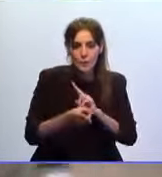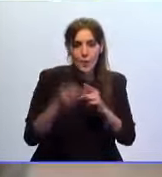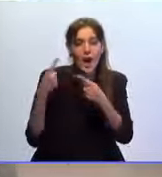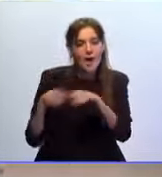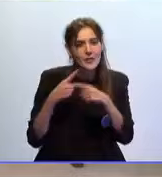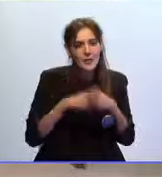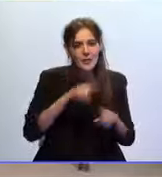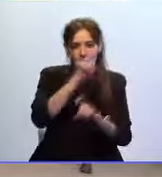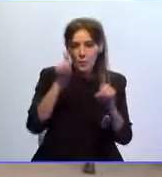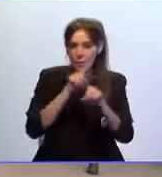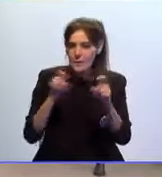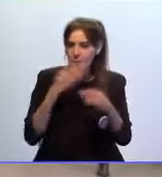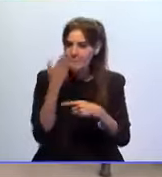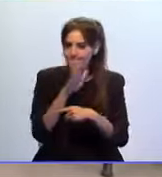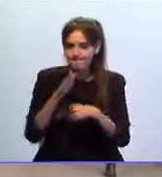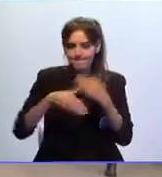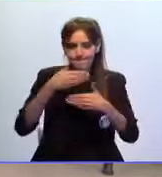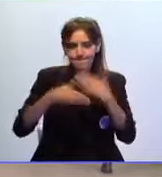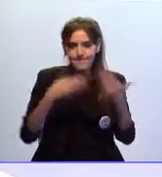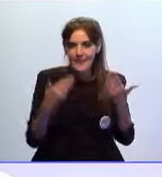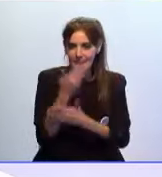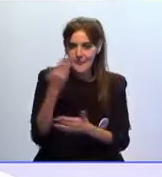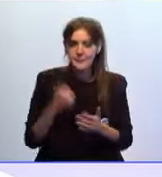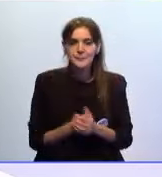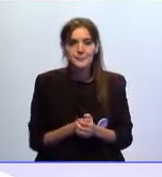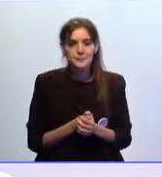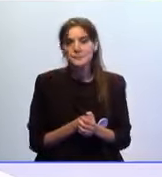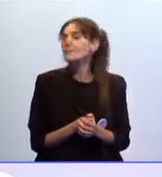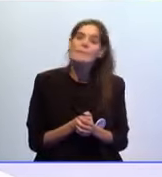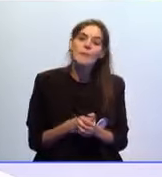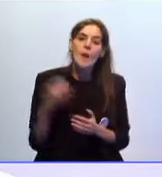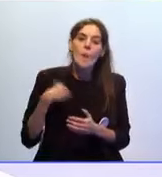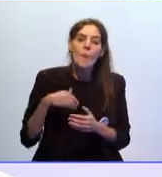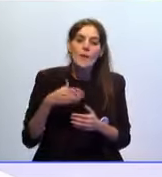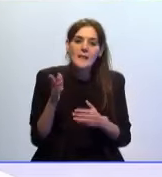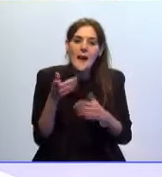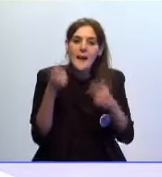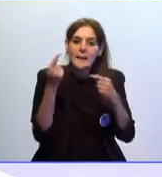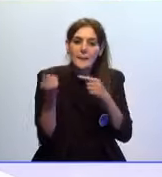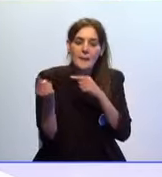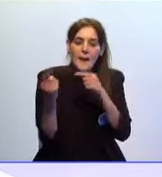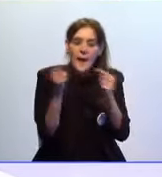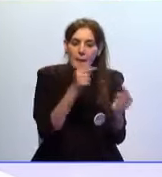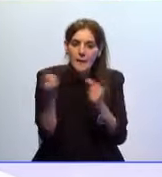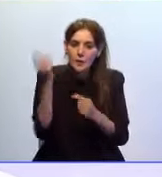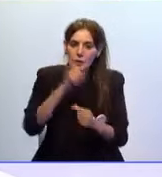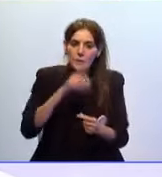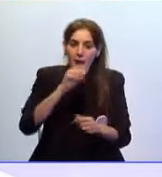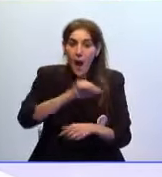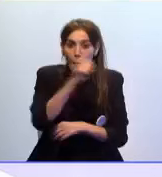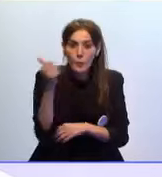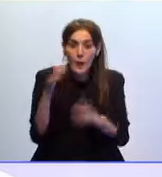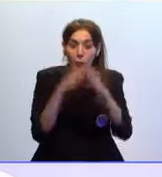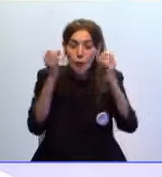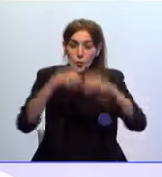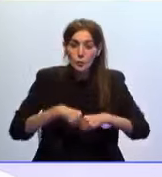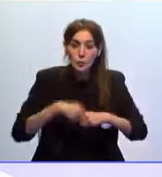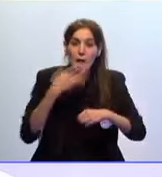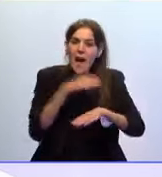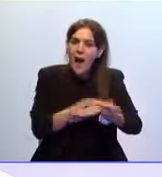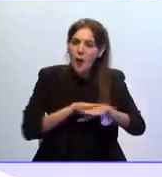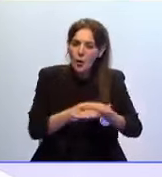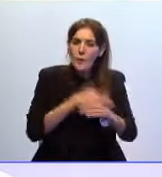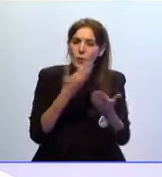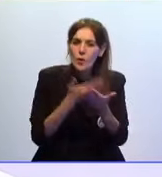diferentes cuestiones que se presentan día a día. Pues el Pleno también ha aprobado por unanimidad instar al Gobierno de la Nación a